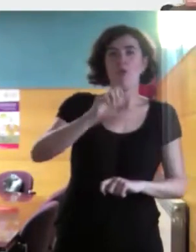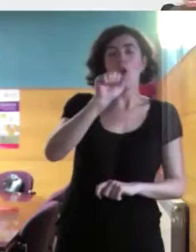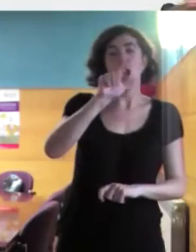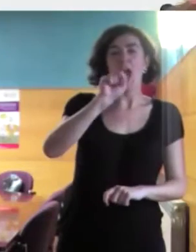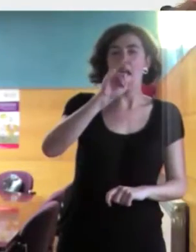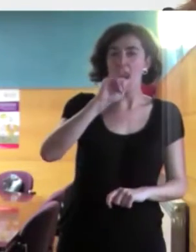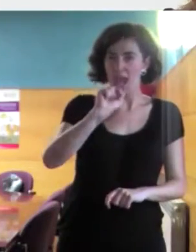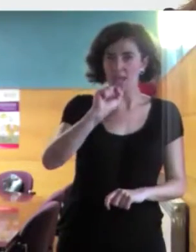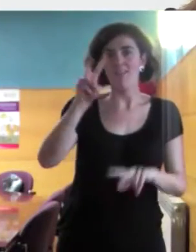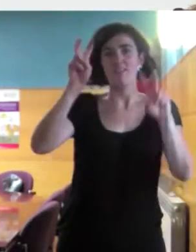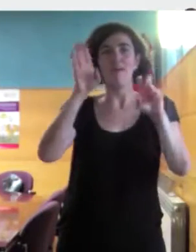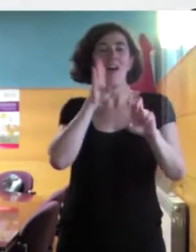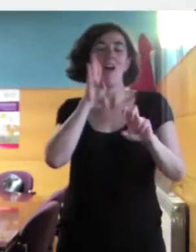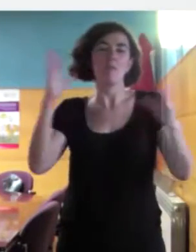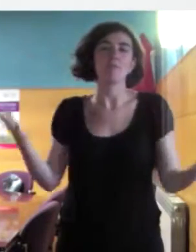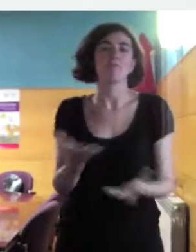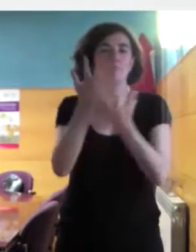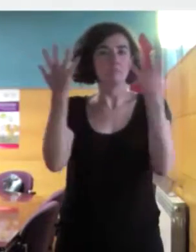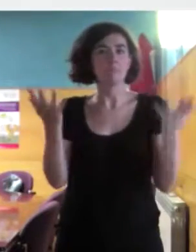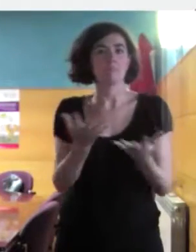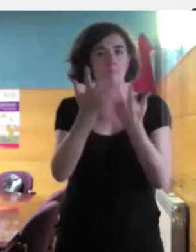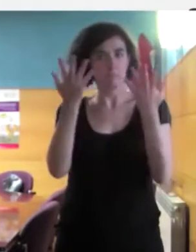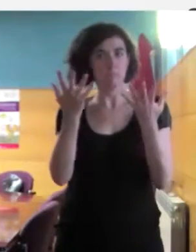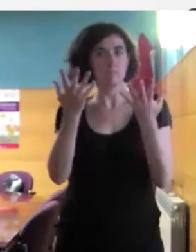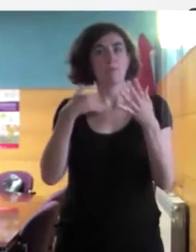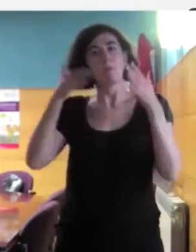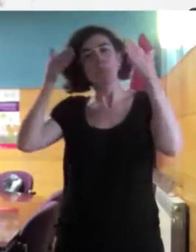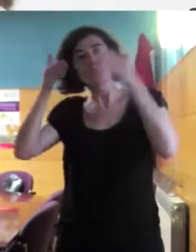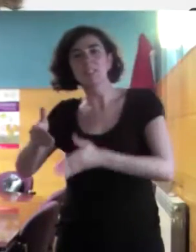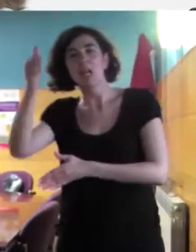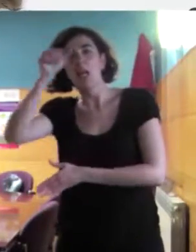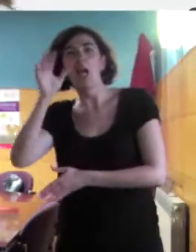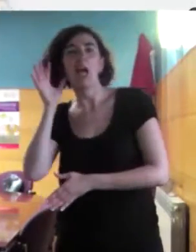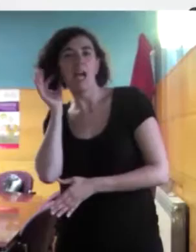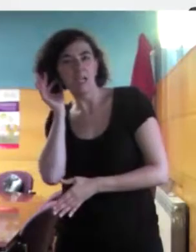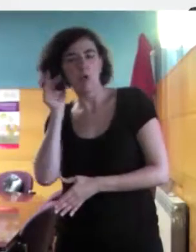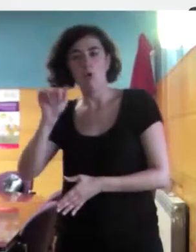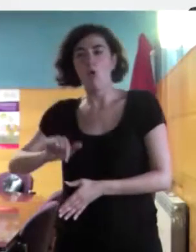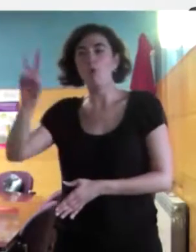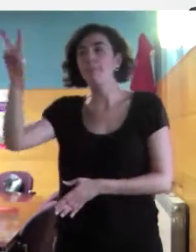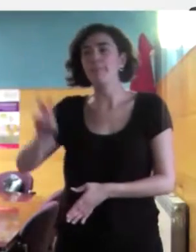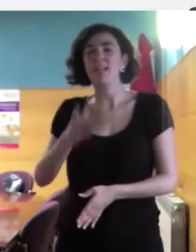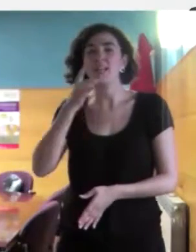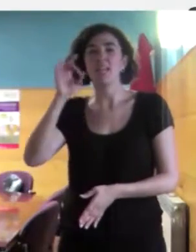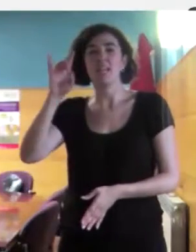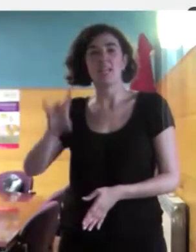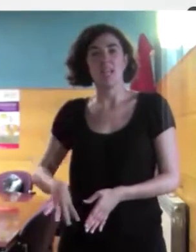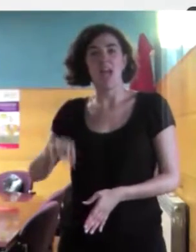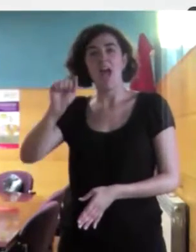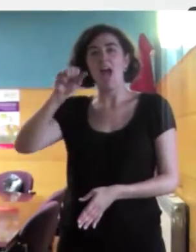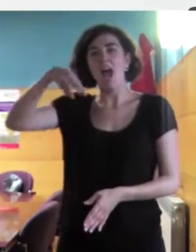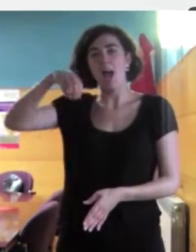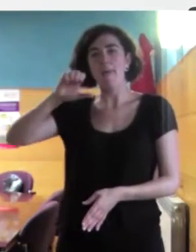fomentar, vinculado al género, hoy nos acompaña Amelia Barquín,